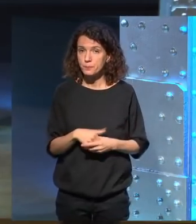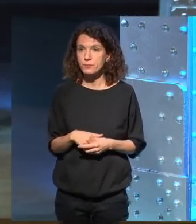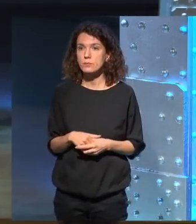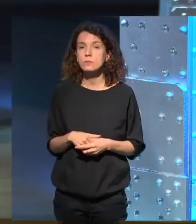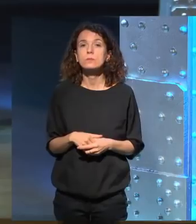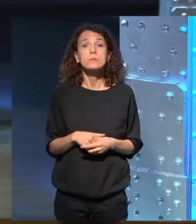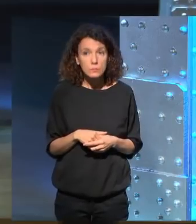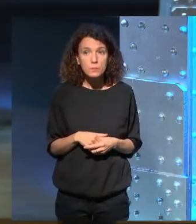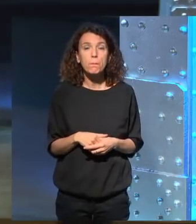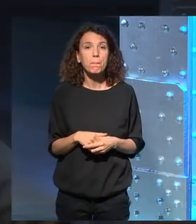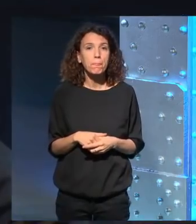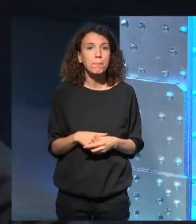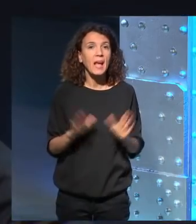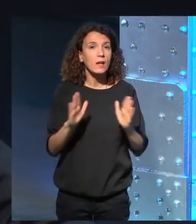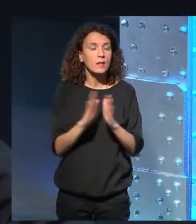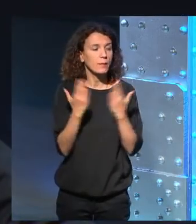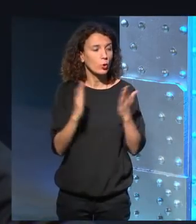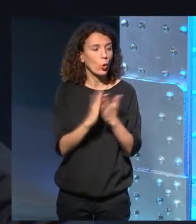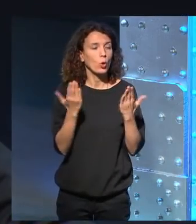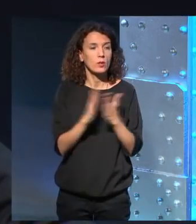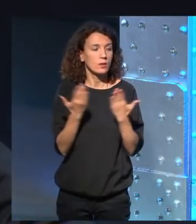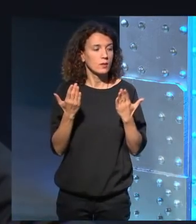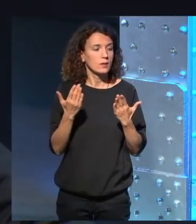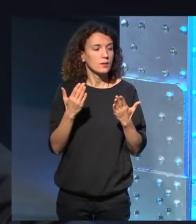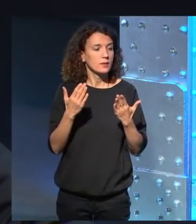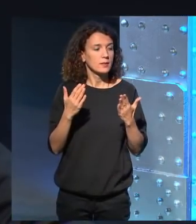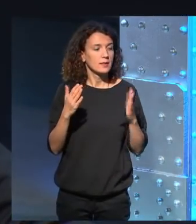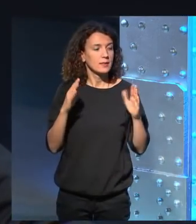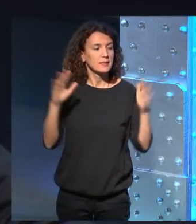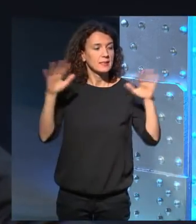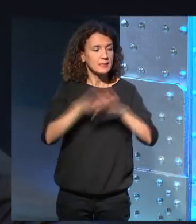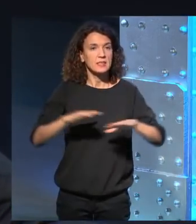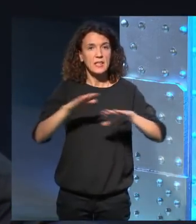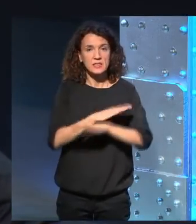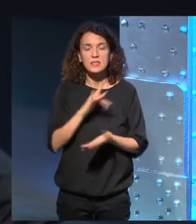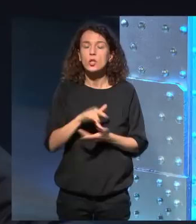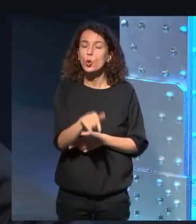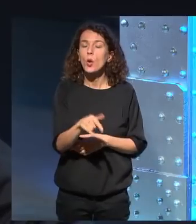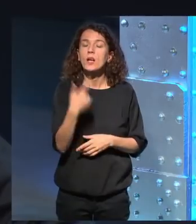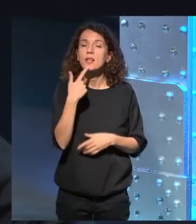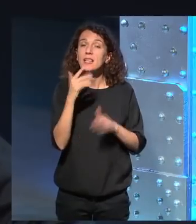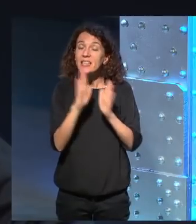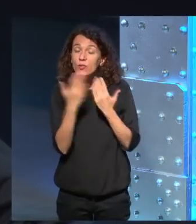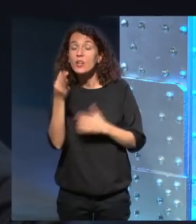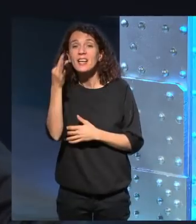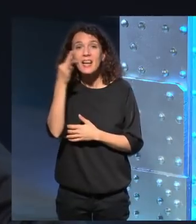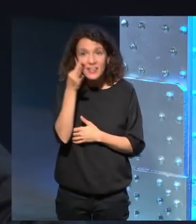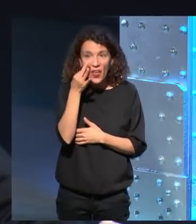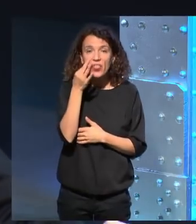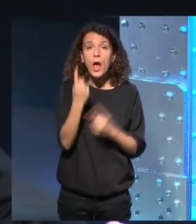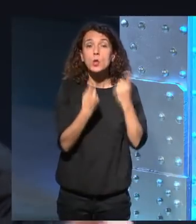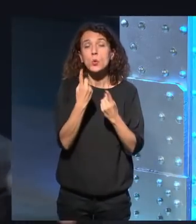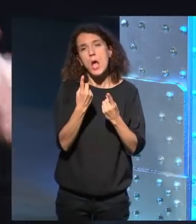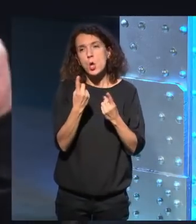si en la avenida las heras si en la novela la situo perfectamente en realidad me tomé